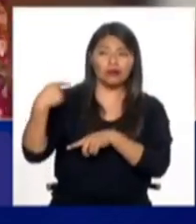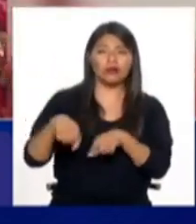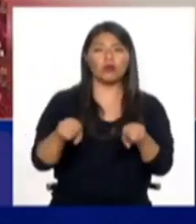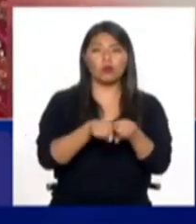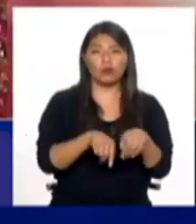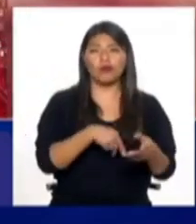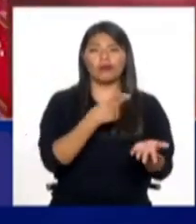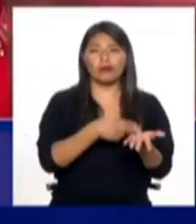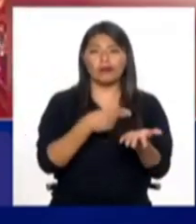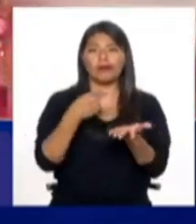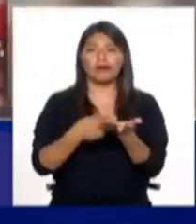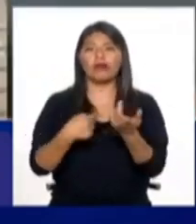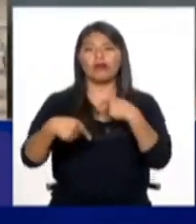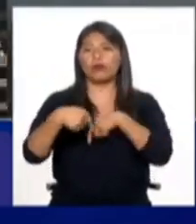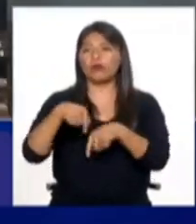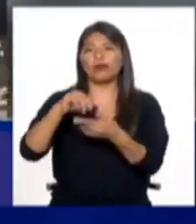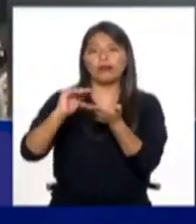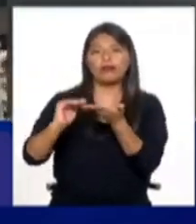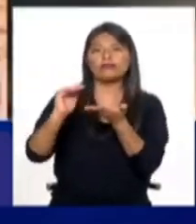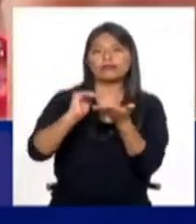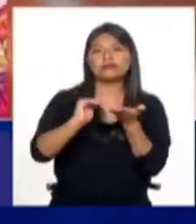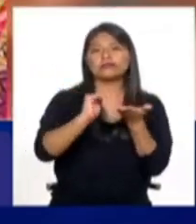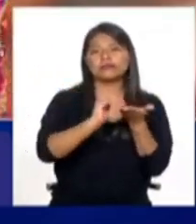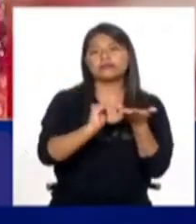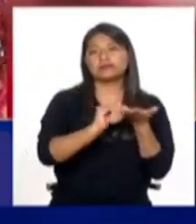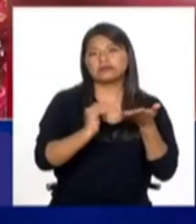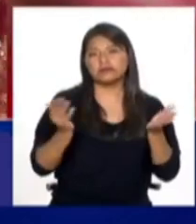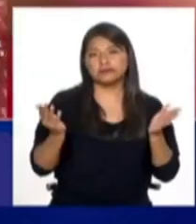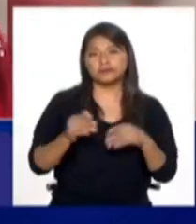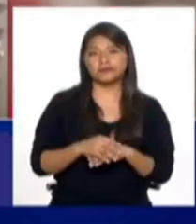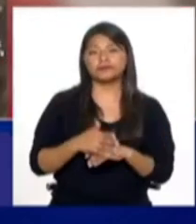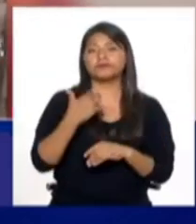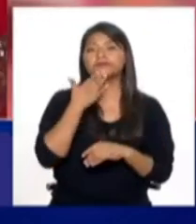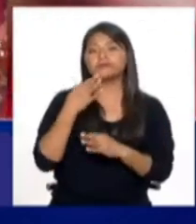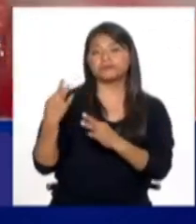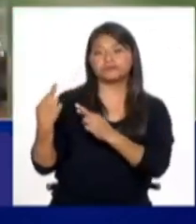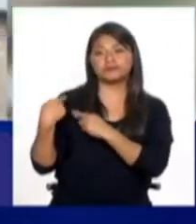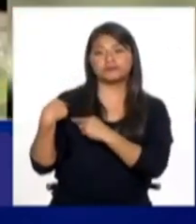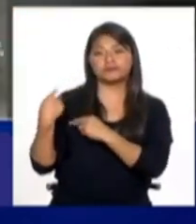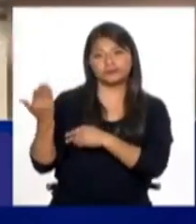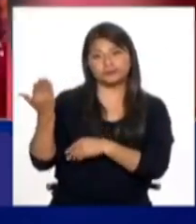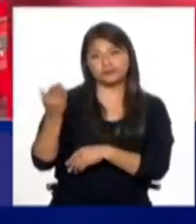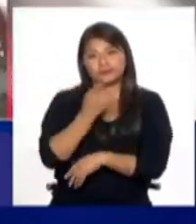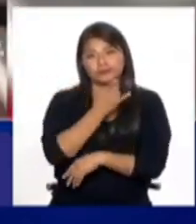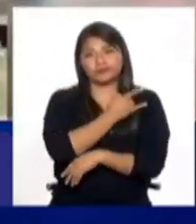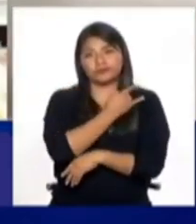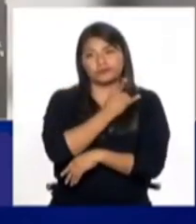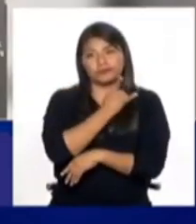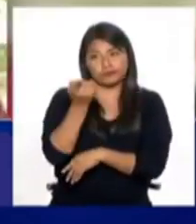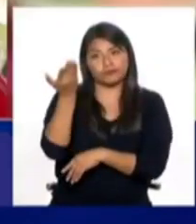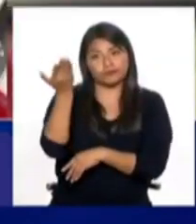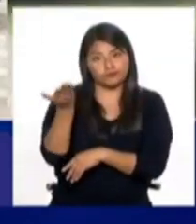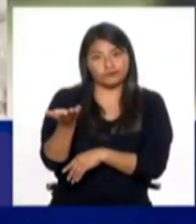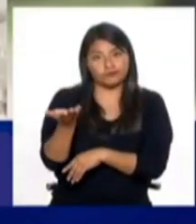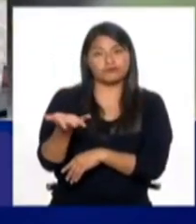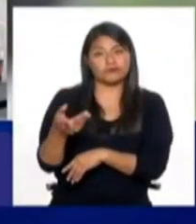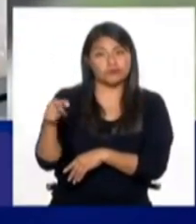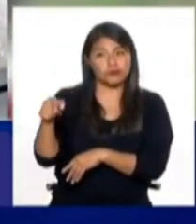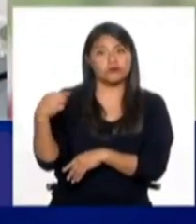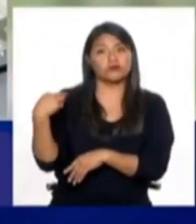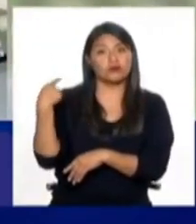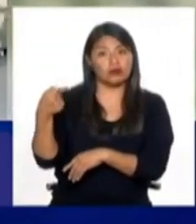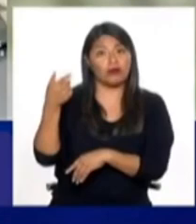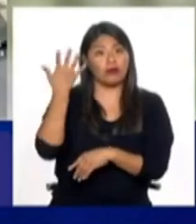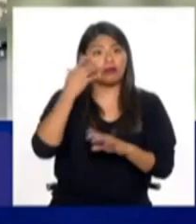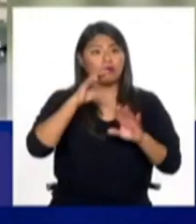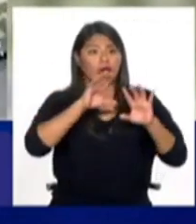justificando. Entonces, hay una responsabilidad, obviamente, de la universidad, en la medida de que, reitero, ha habido